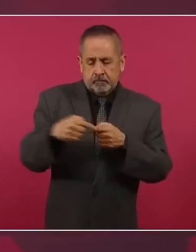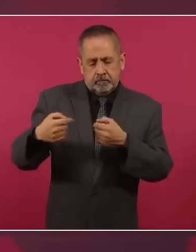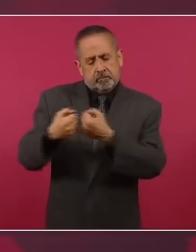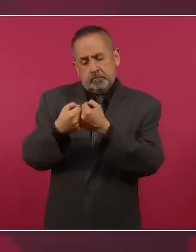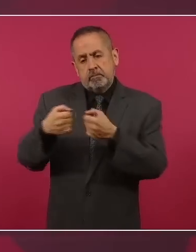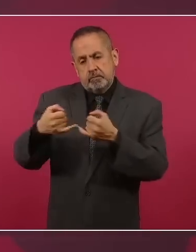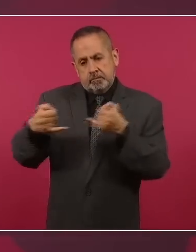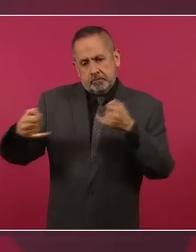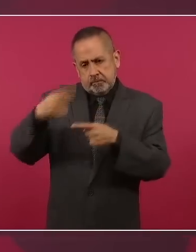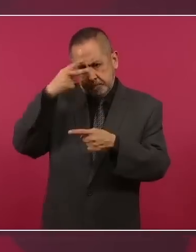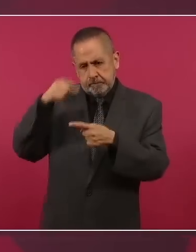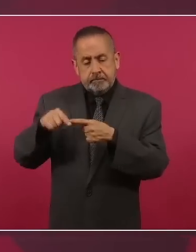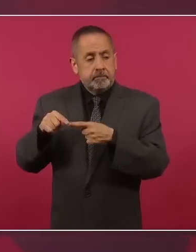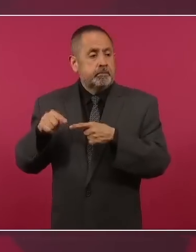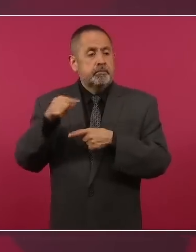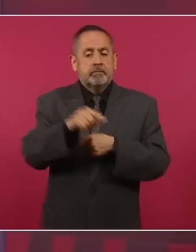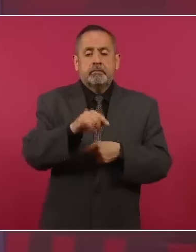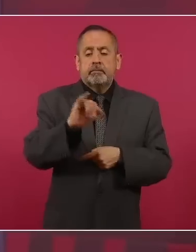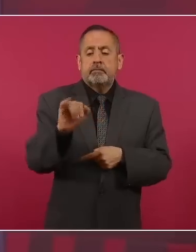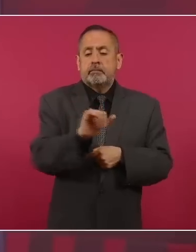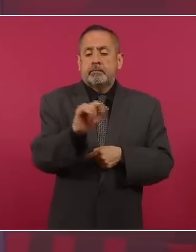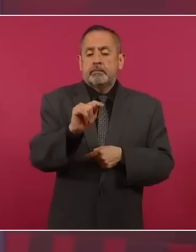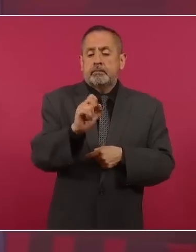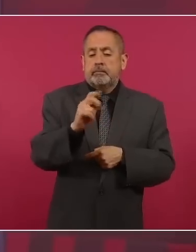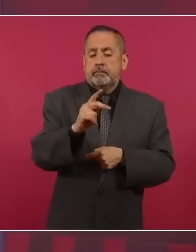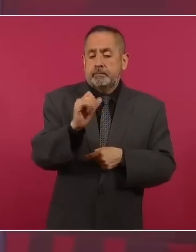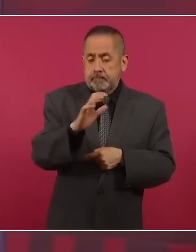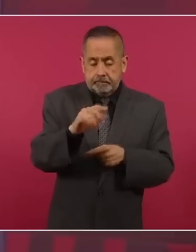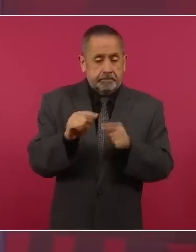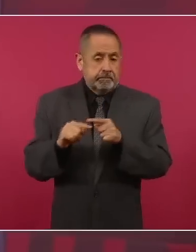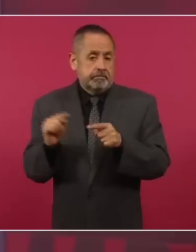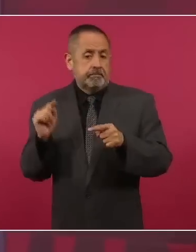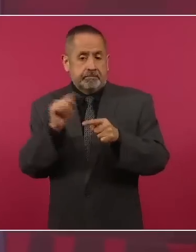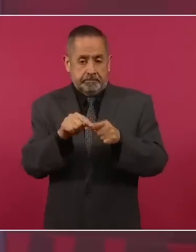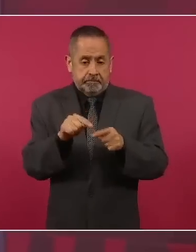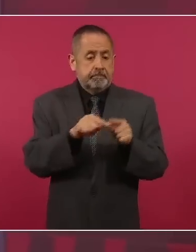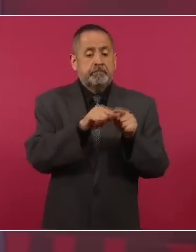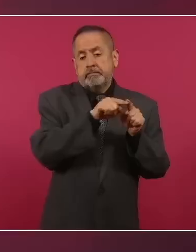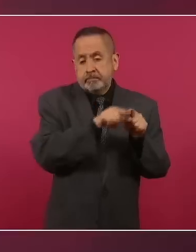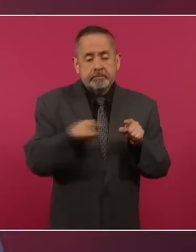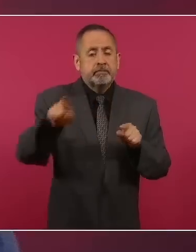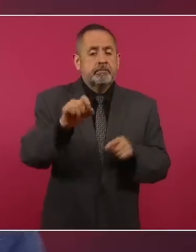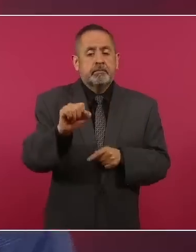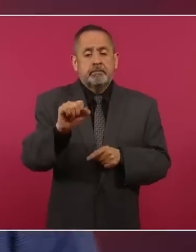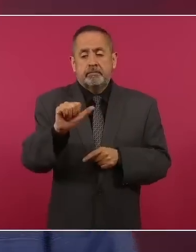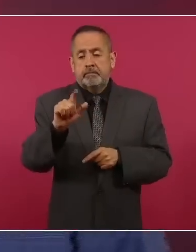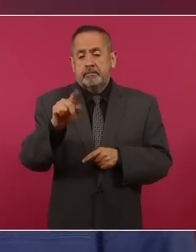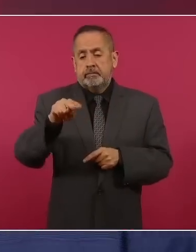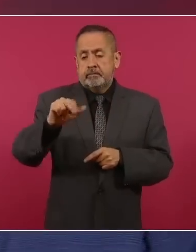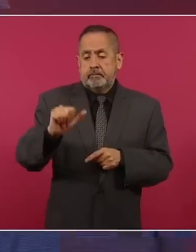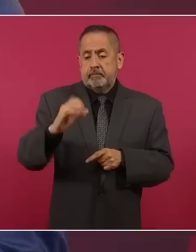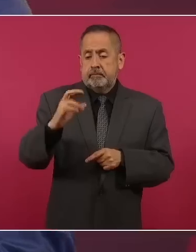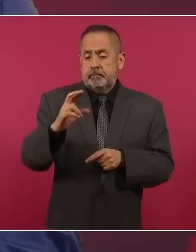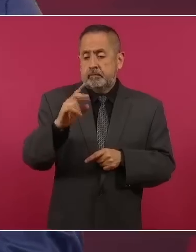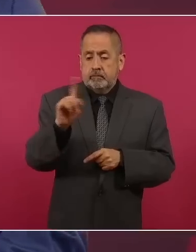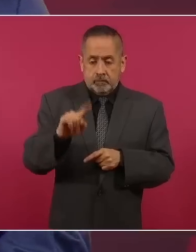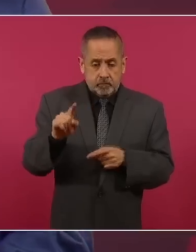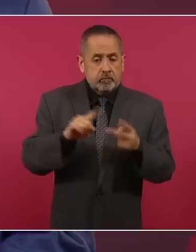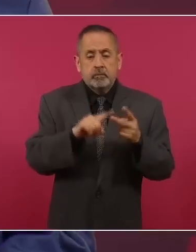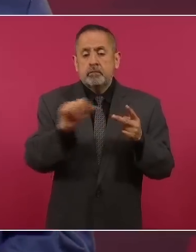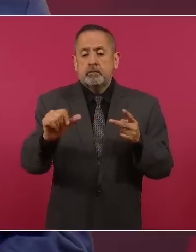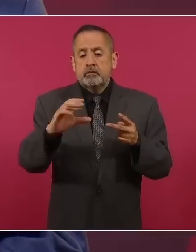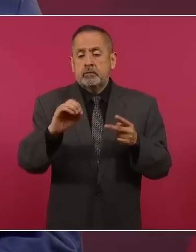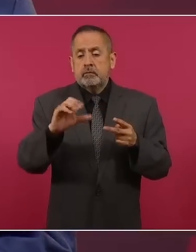hasta Estepec y de Salina Cruz a Coatzacoalcos y